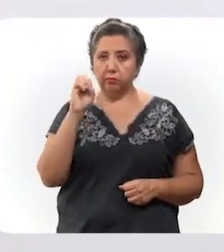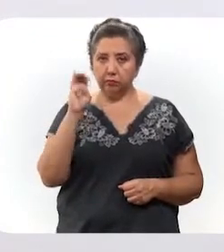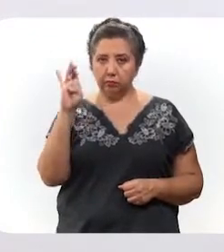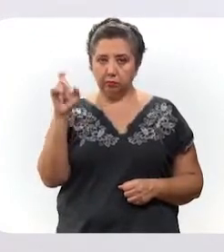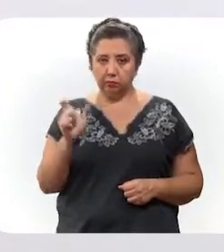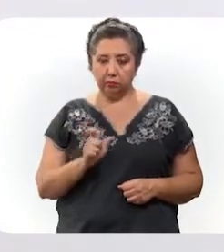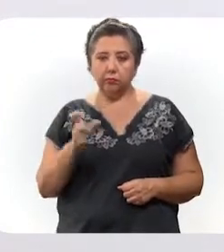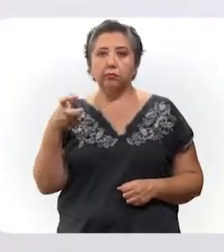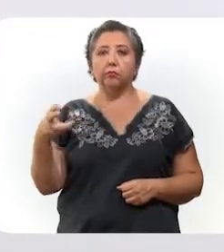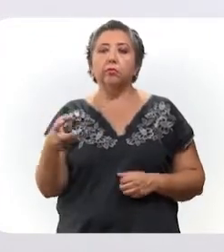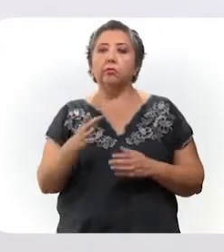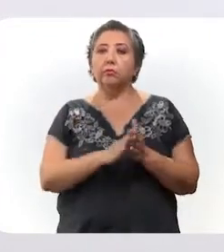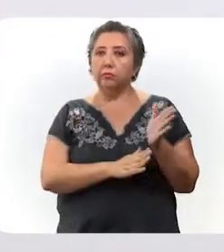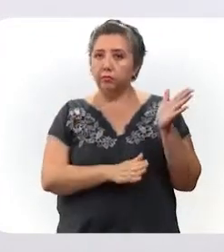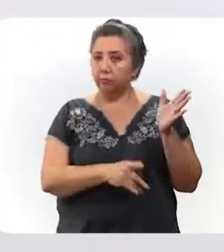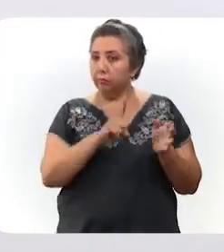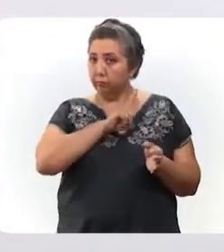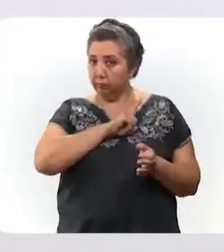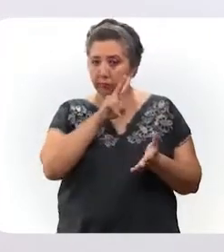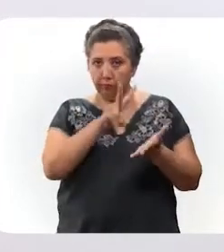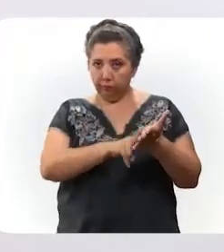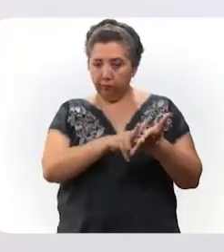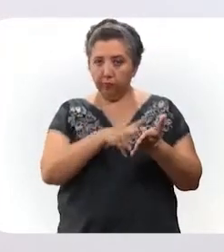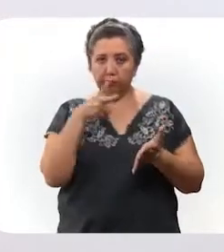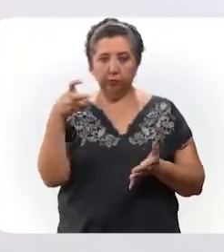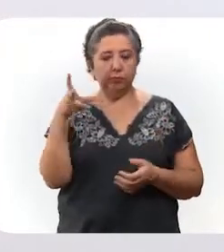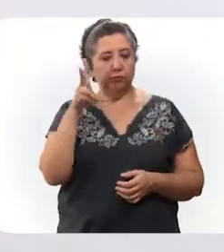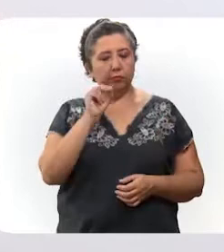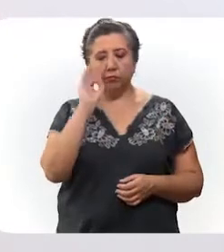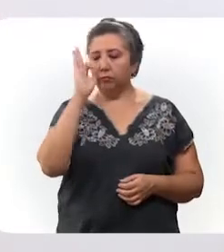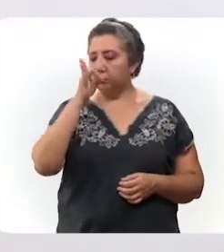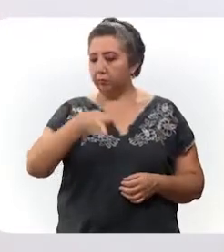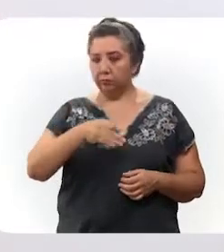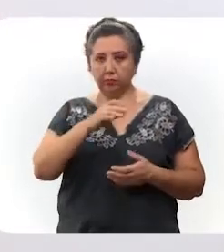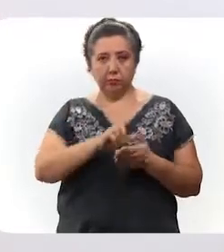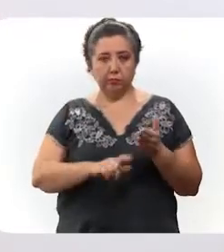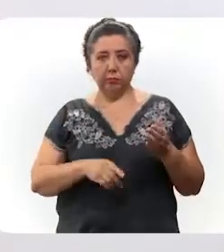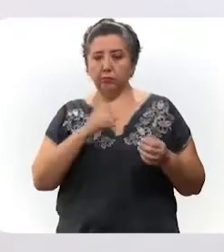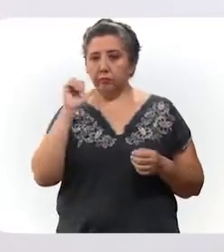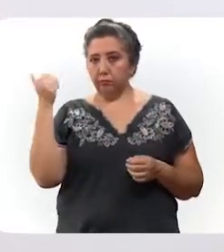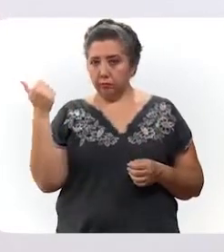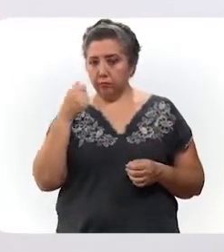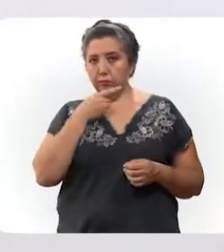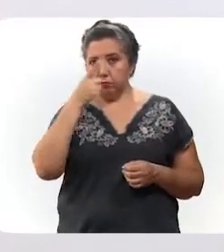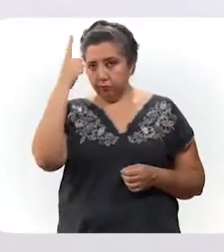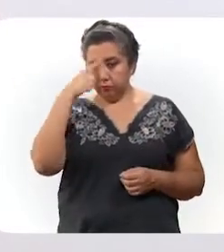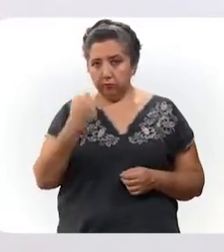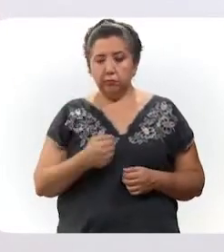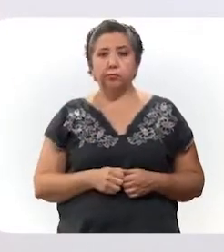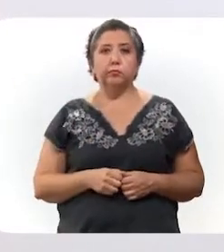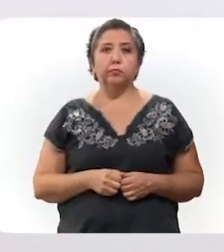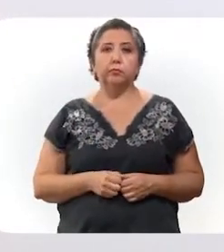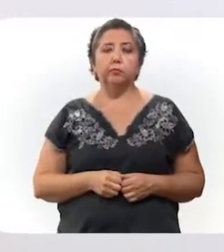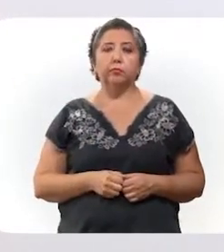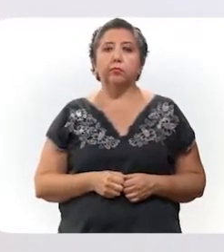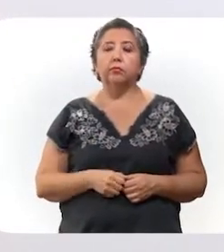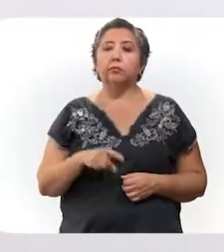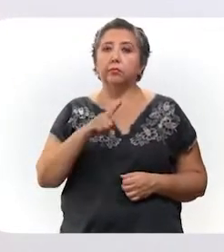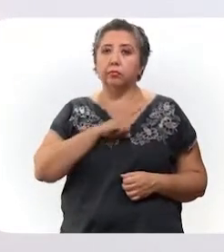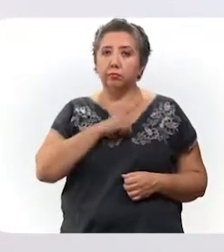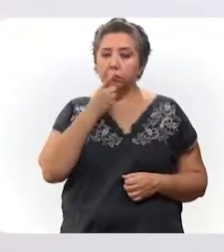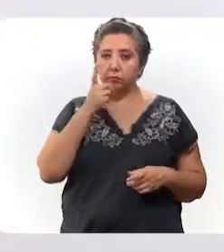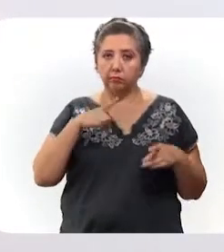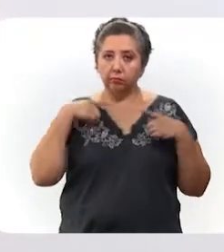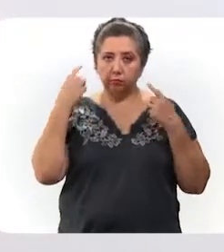Este documento será el único válido y no se aceptará las hojas de vacunación que se empleó para la dosis anterior. Solamente se dará